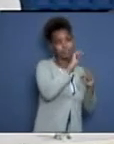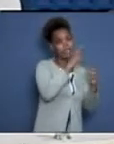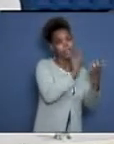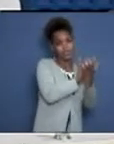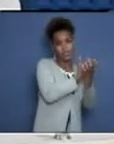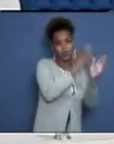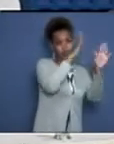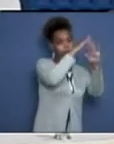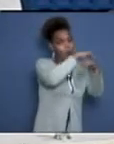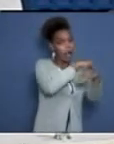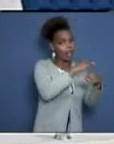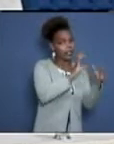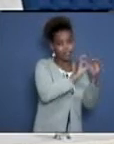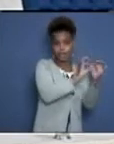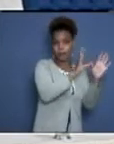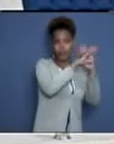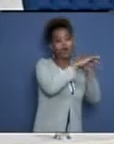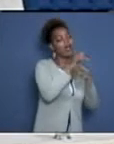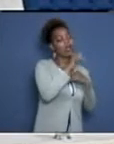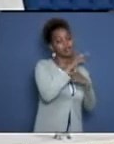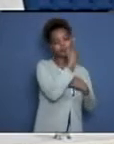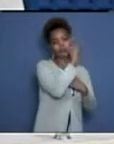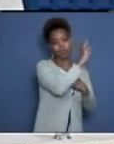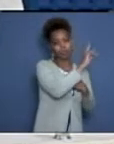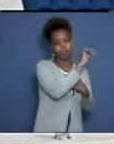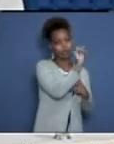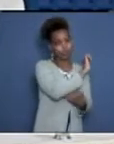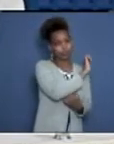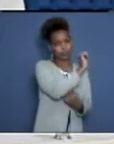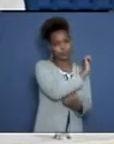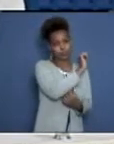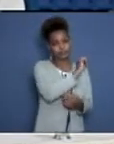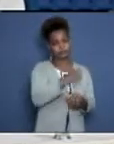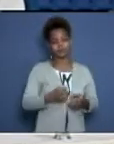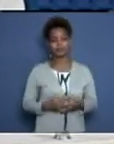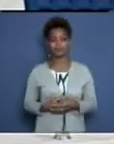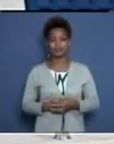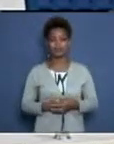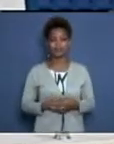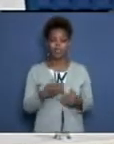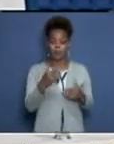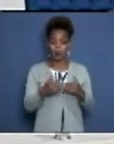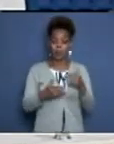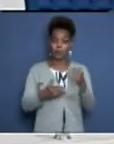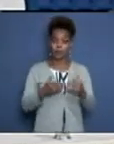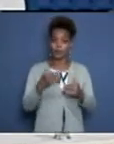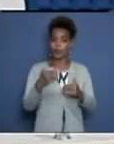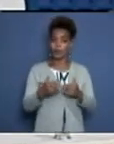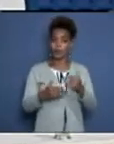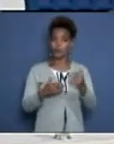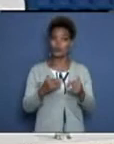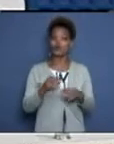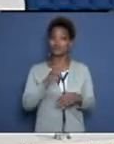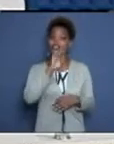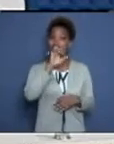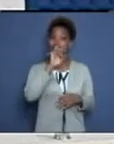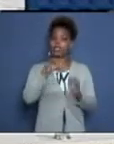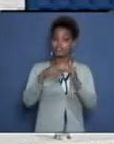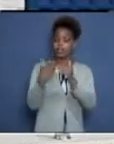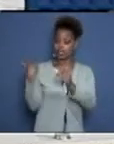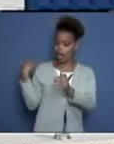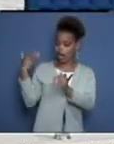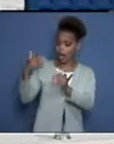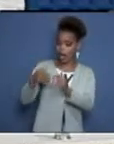bajo riesgo y moderado riesgo. Inicialmente, para que ellos se fueran familiarizando con este tipo de actividad, nosotros ya llevamos 15 días con ellos, como les decía.